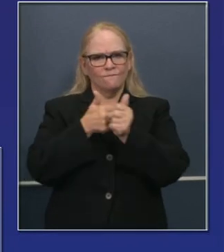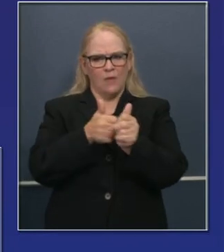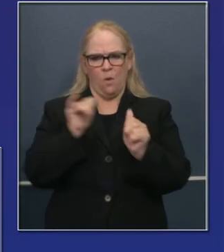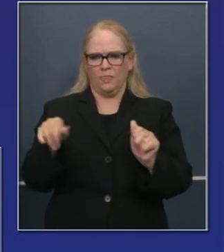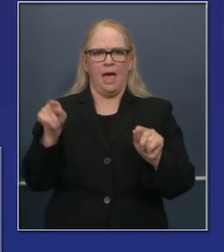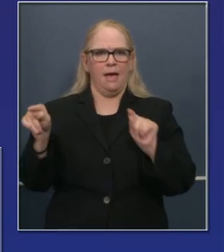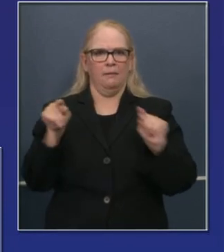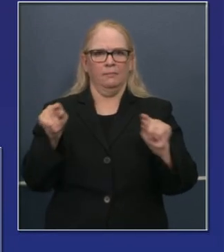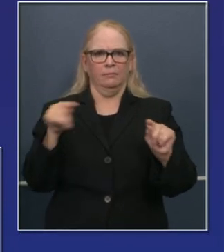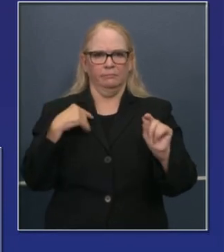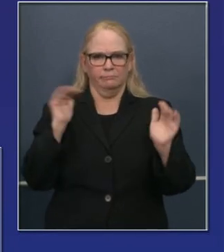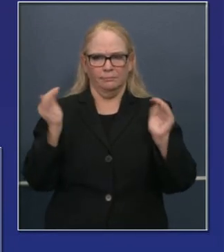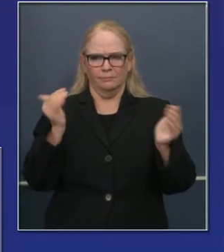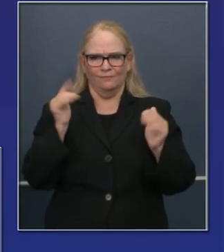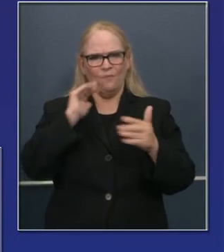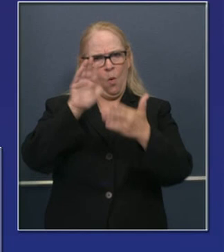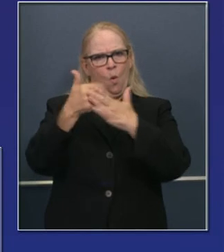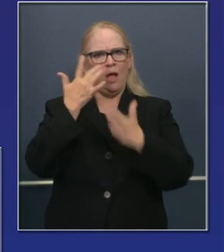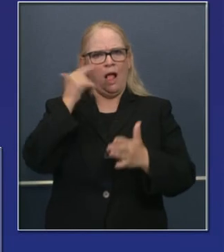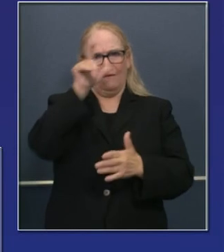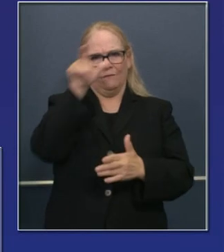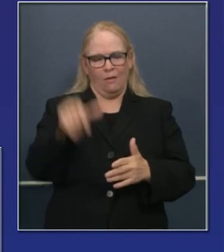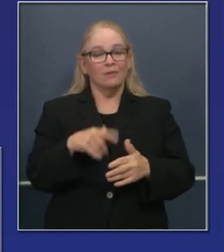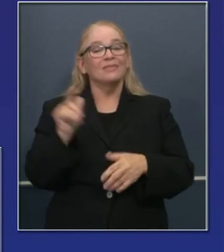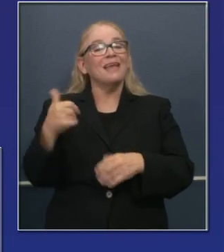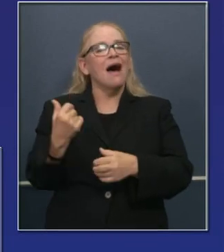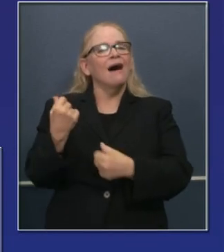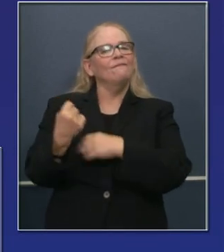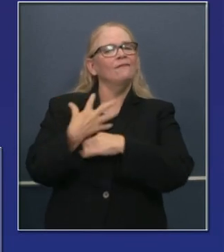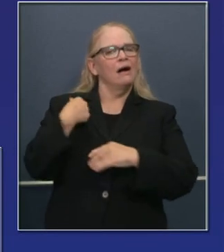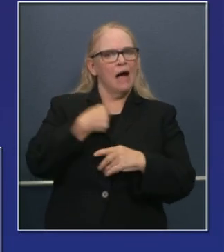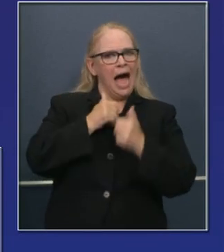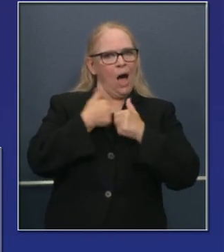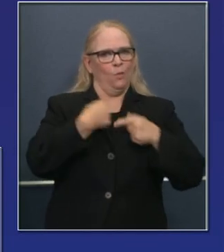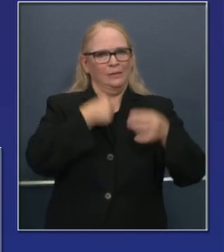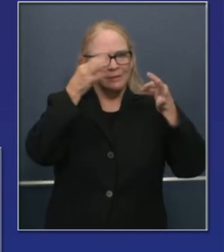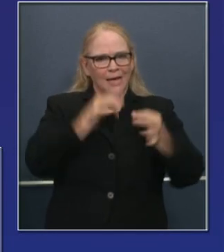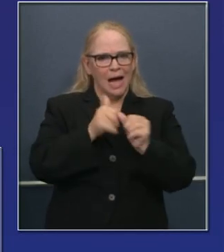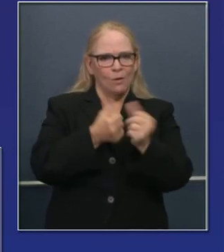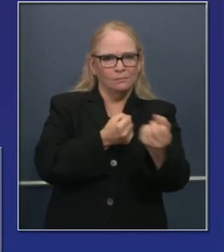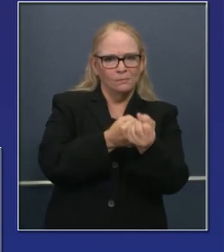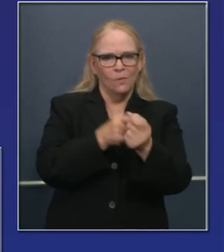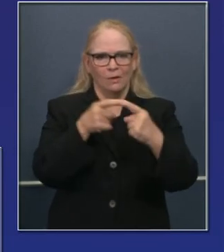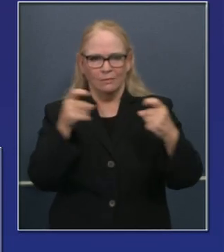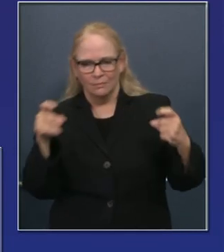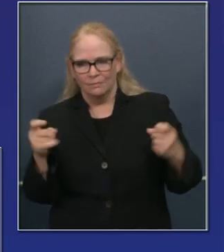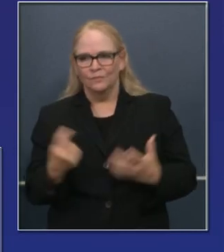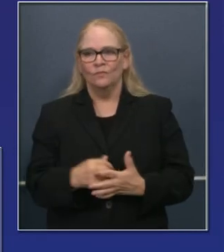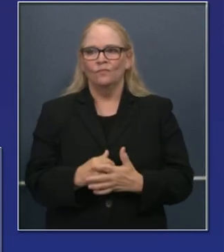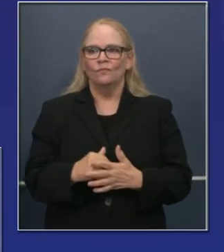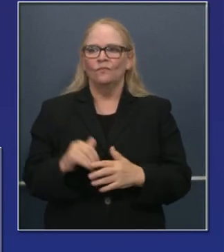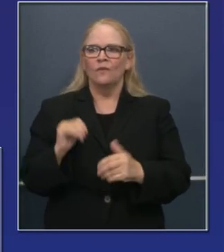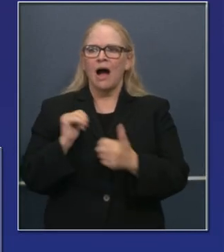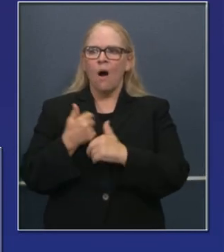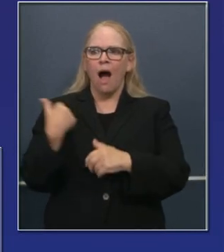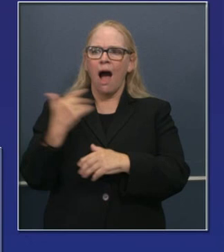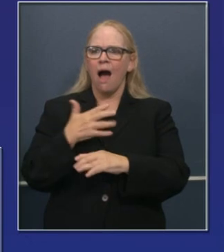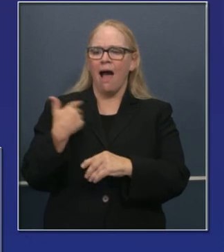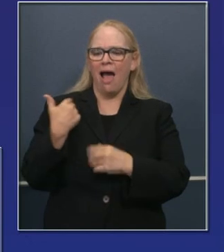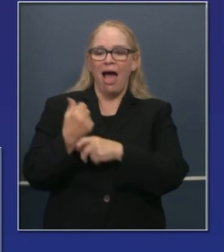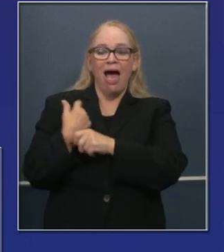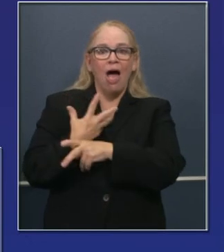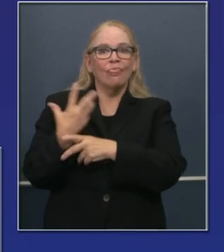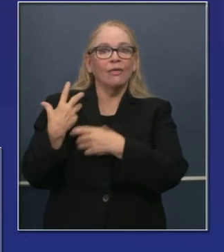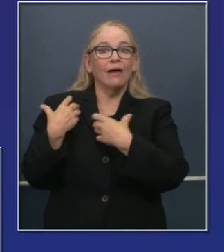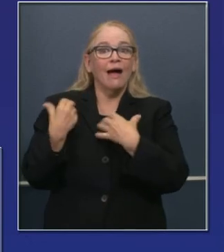son importantísimos para dirigir recursos a donde sean necesarios y afecta la capacidad